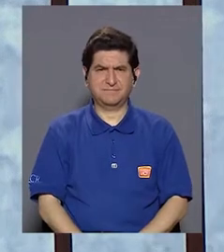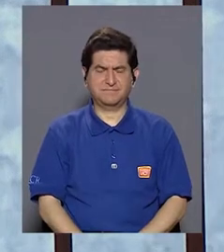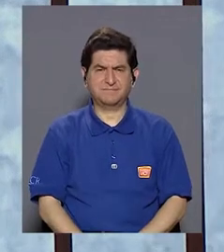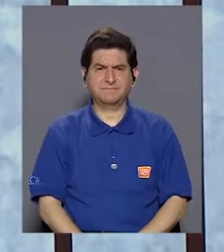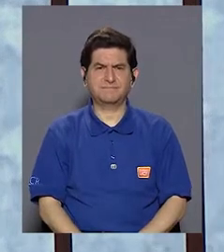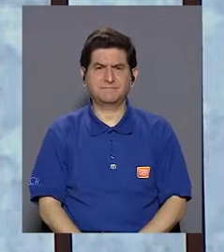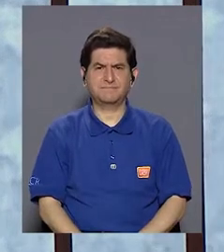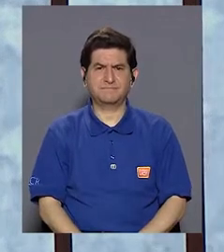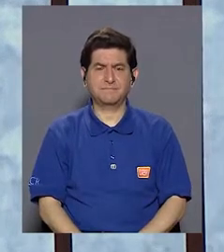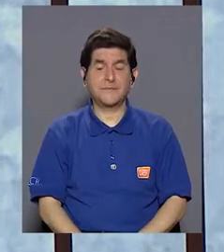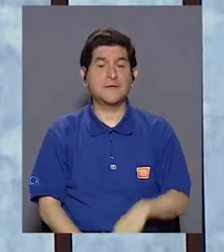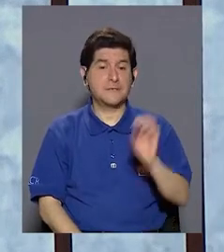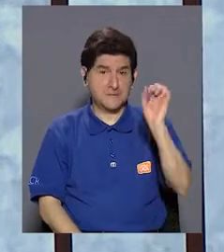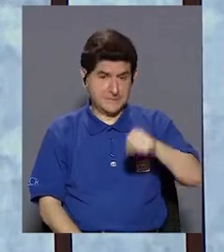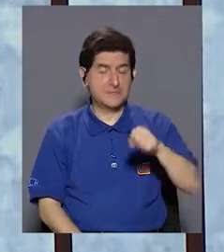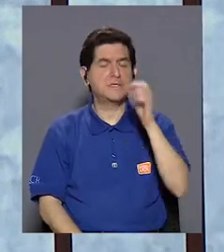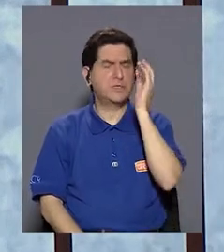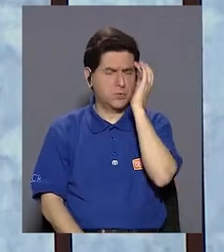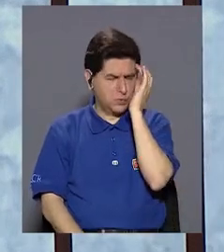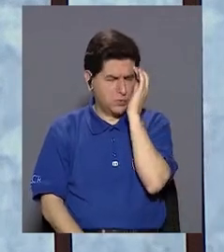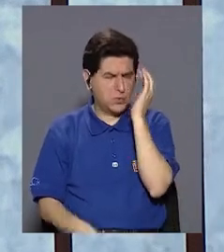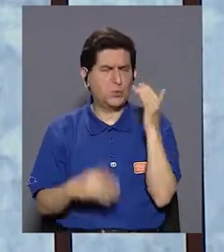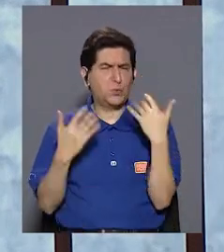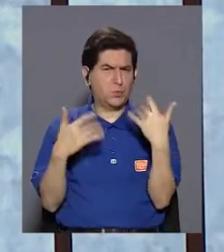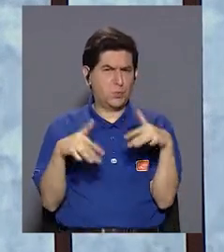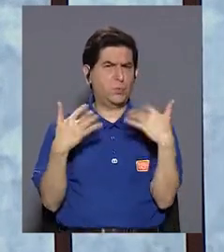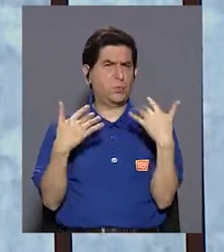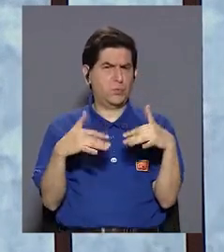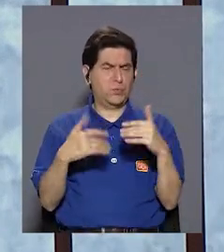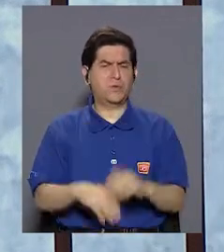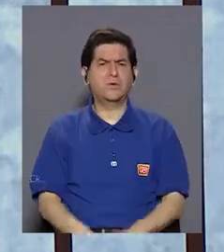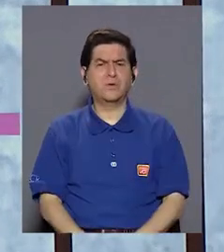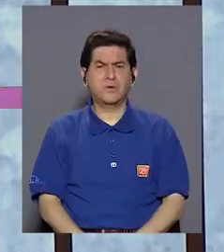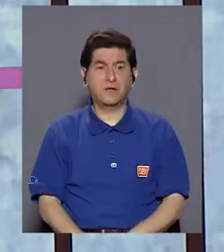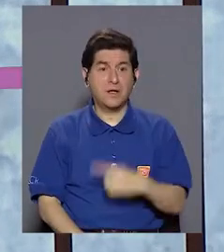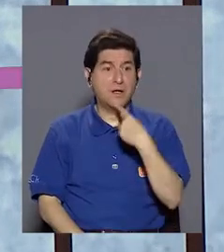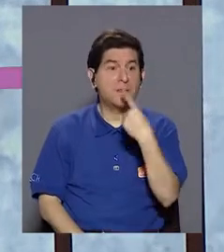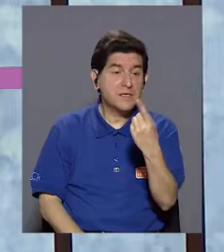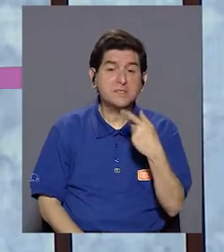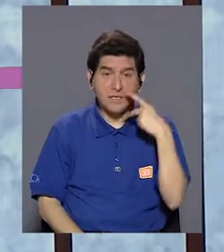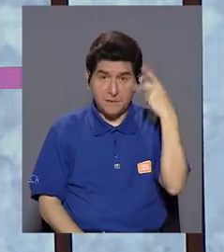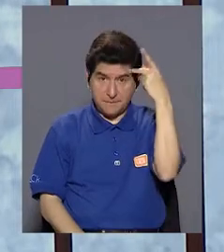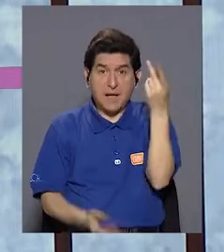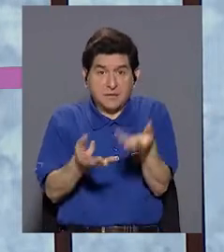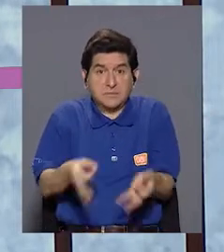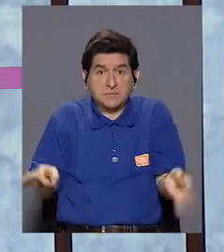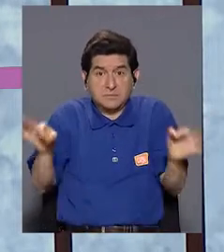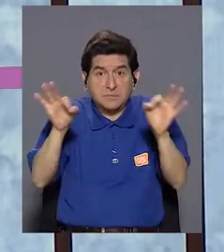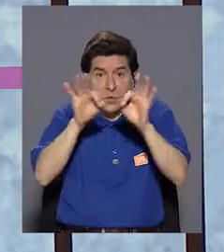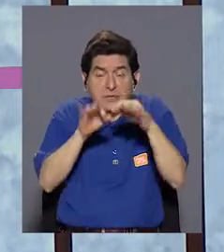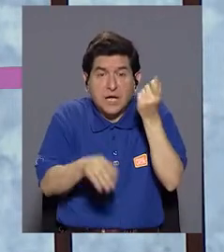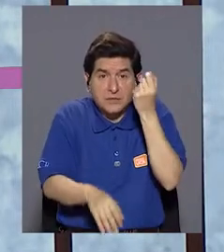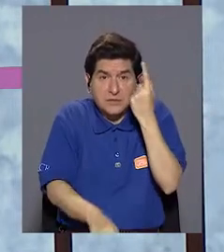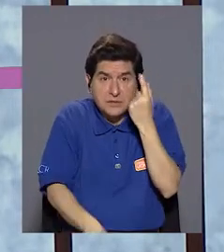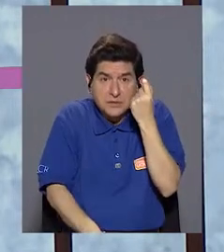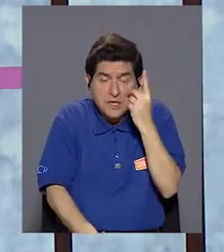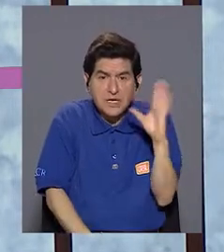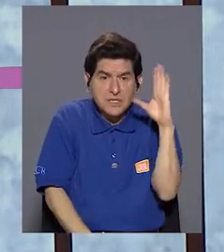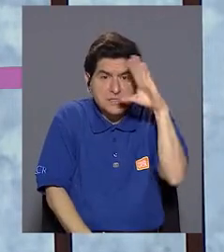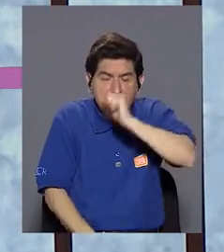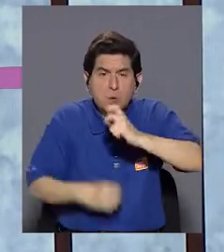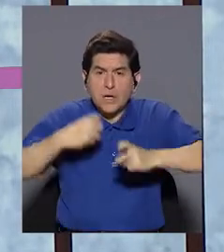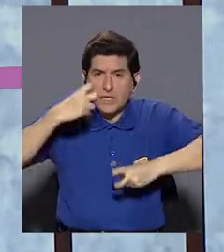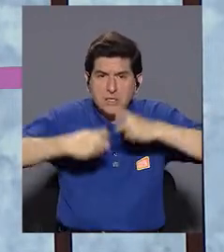realmente es muy preocupante y es decirle a los papás que entiendan y